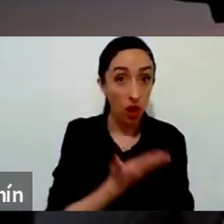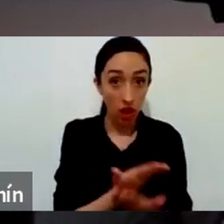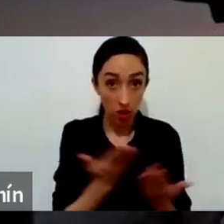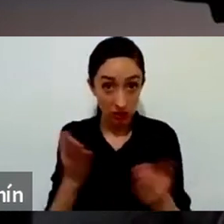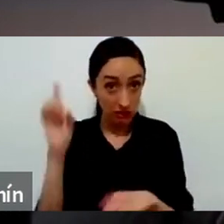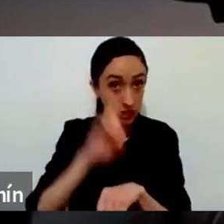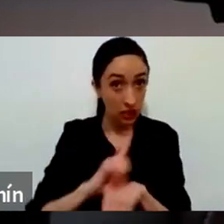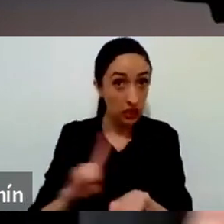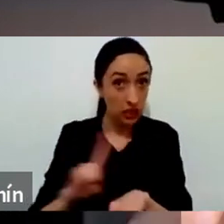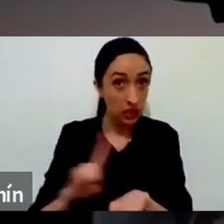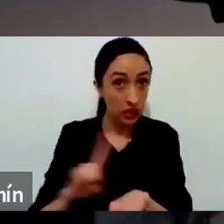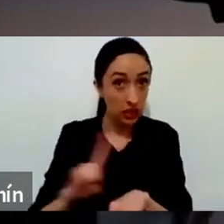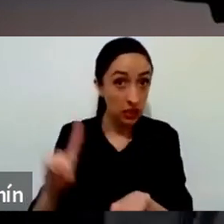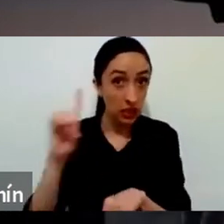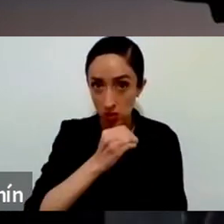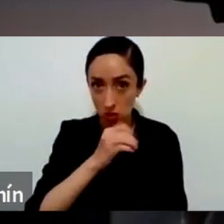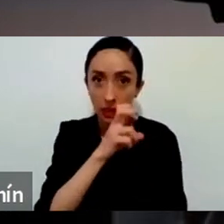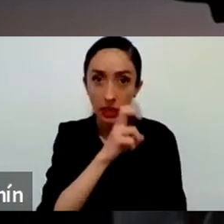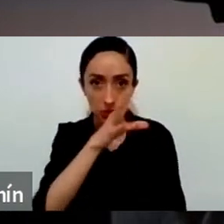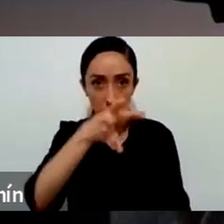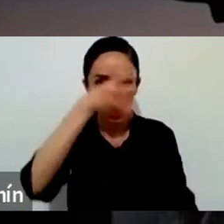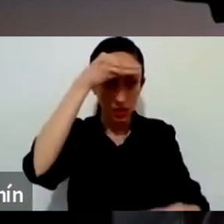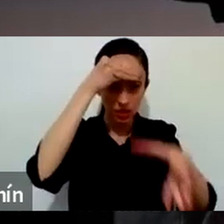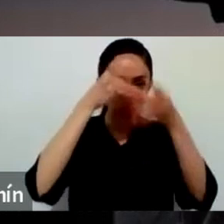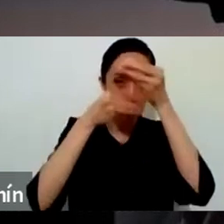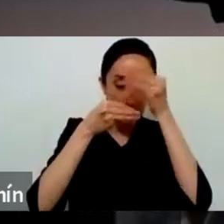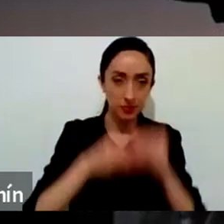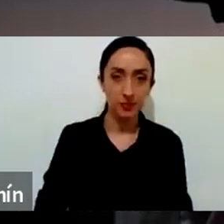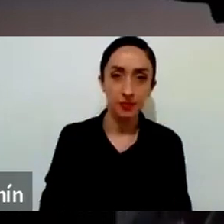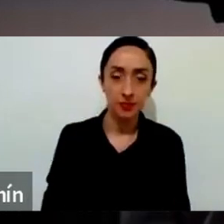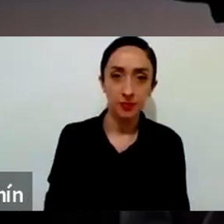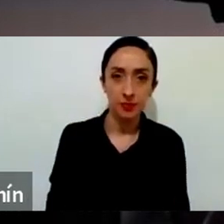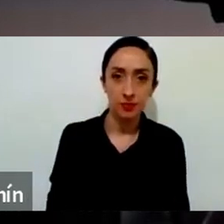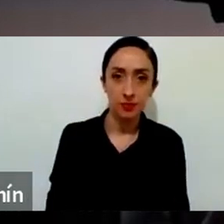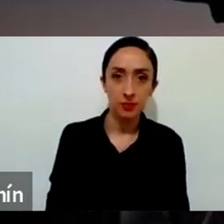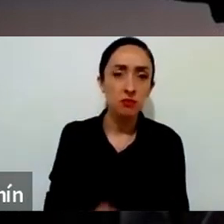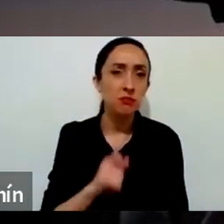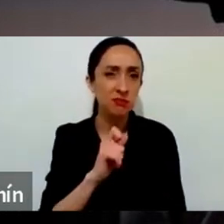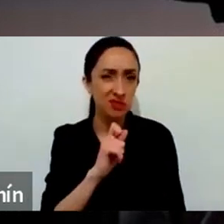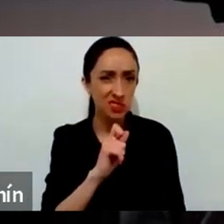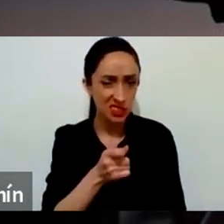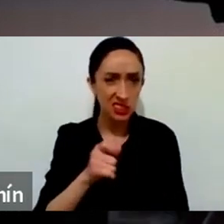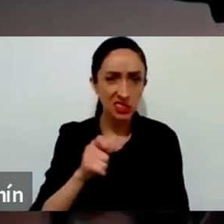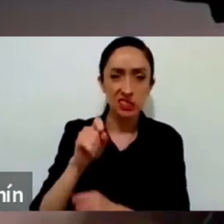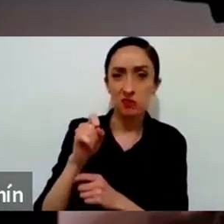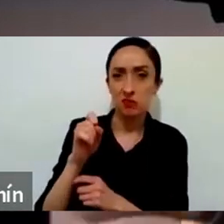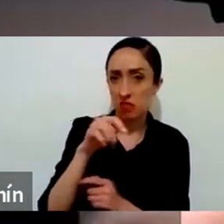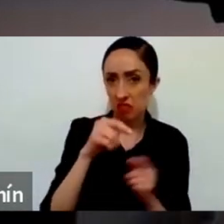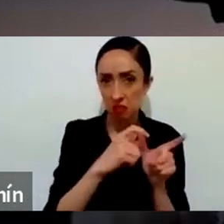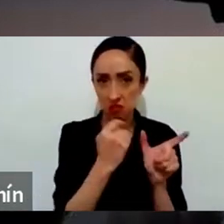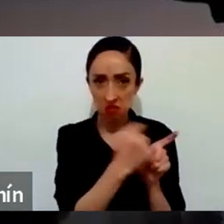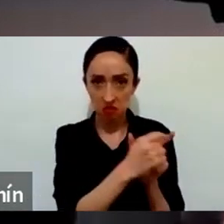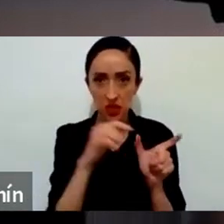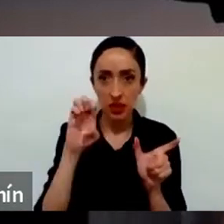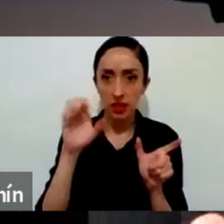Y la idea es mirar hacia atrás para ver dónde venimos, evaluar,